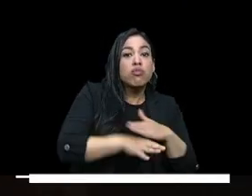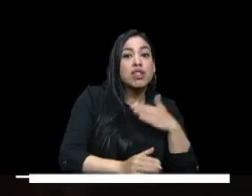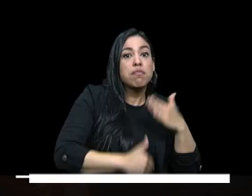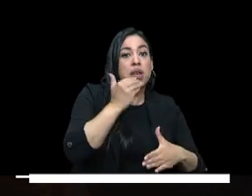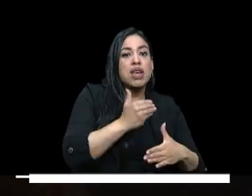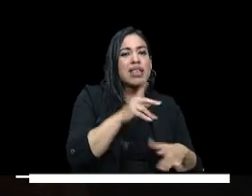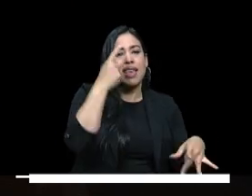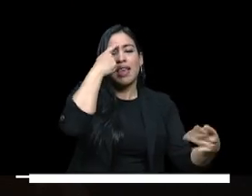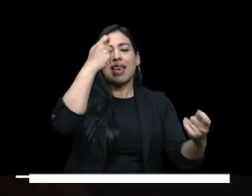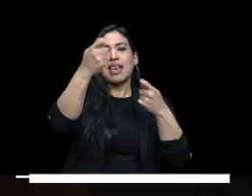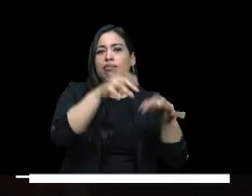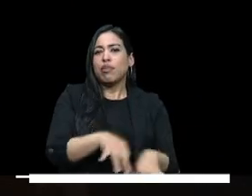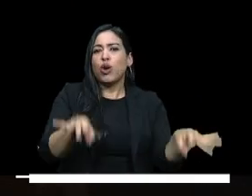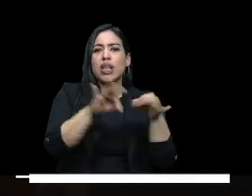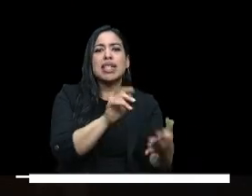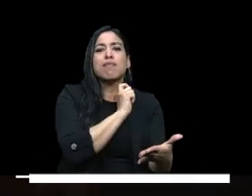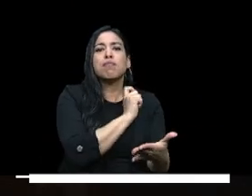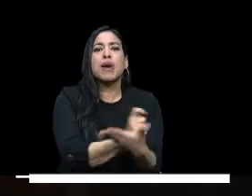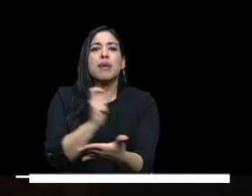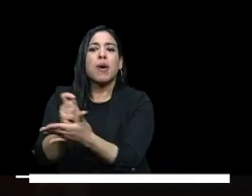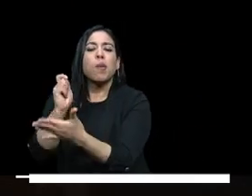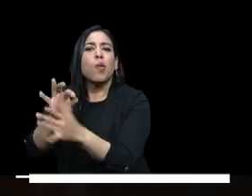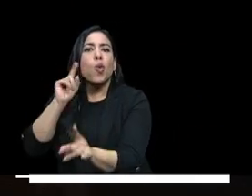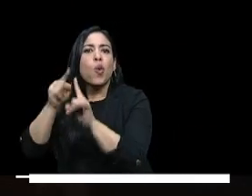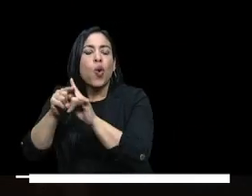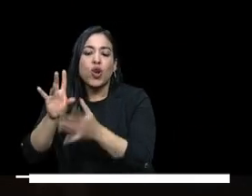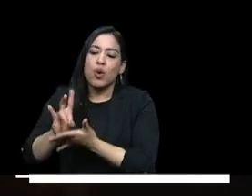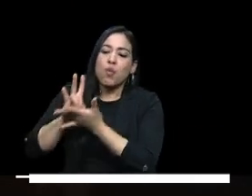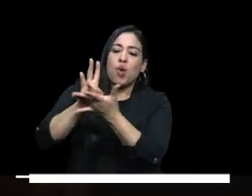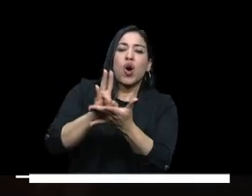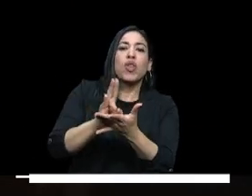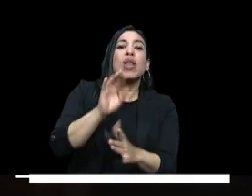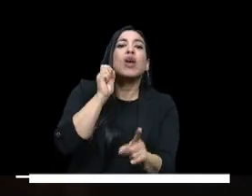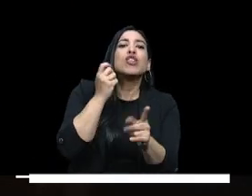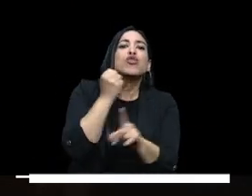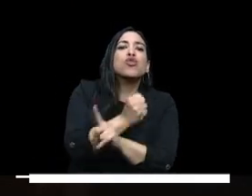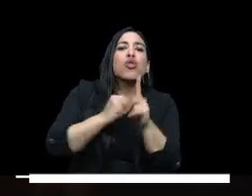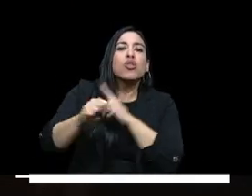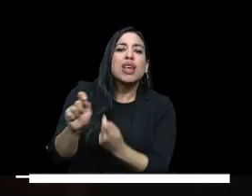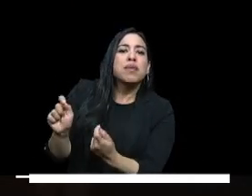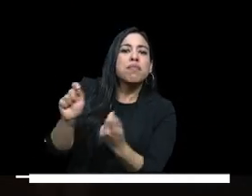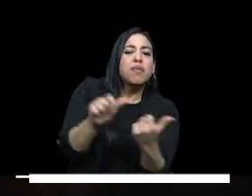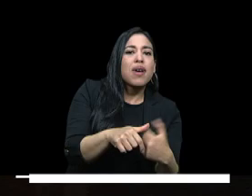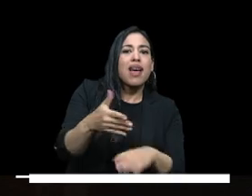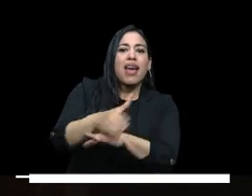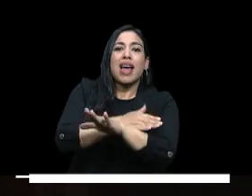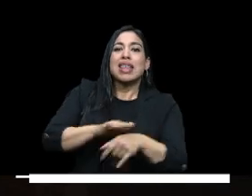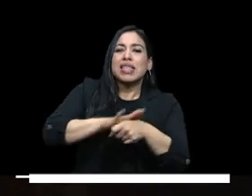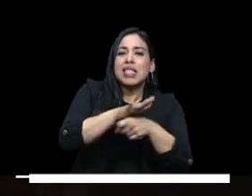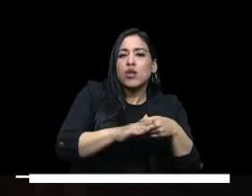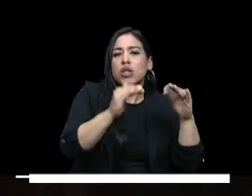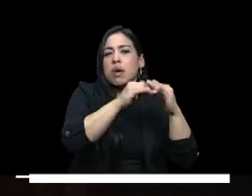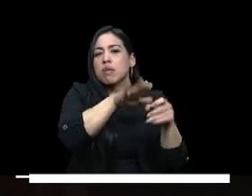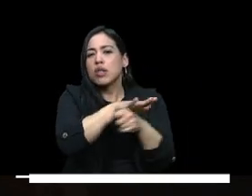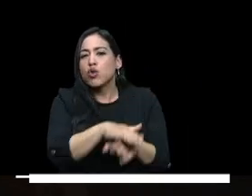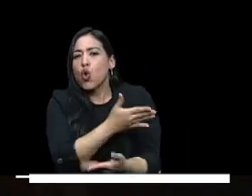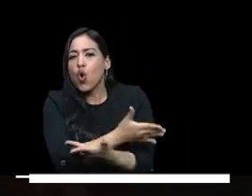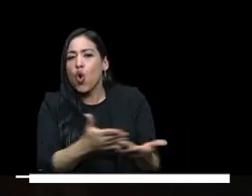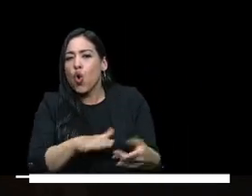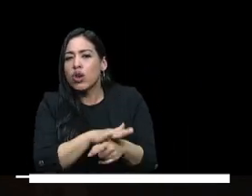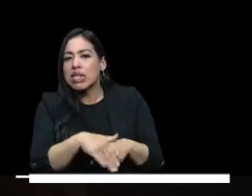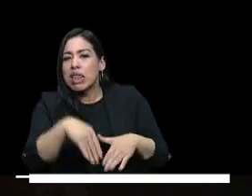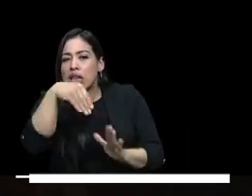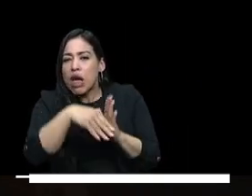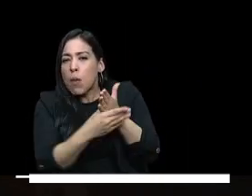esta es una estrategia que está fundamentada en un modelo de crédito social que se desarrolla de acuerdo con la situación del beneficiario y